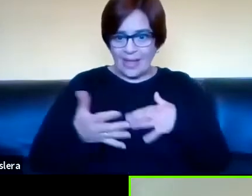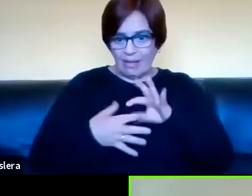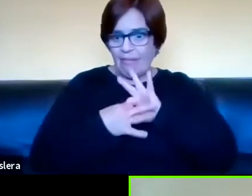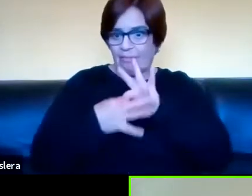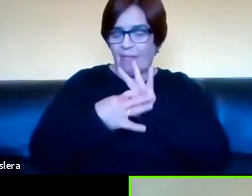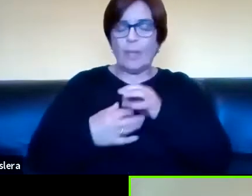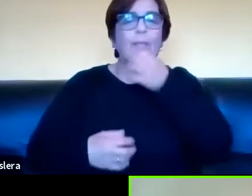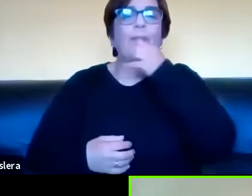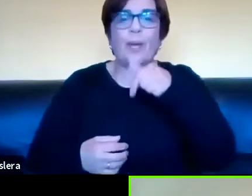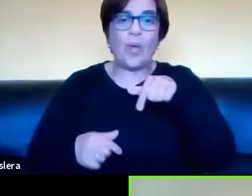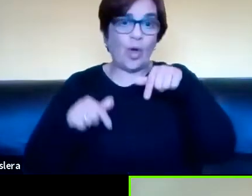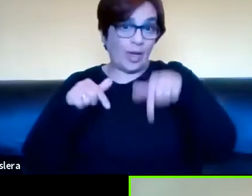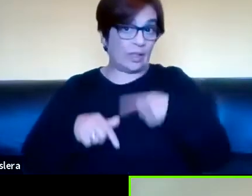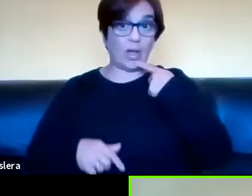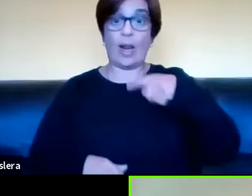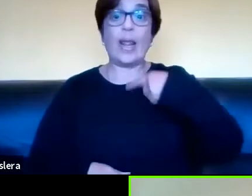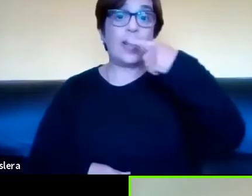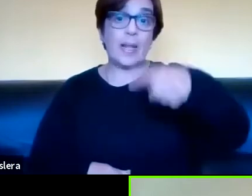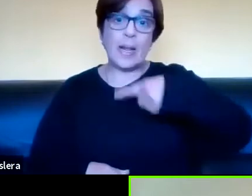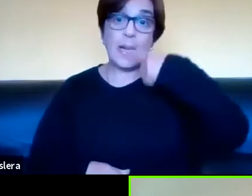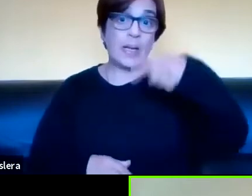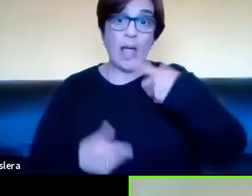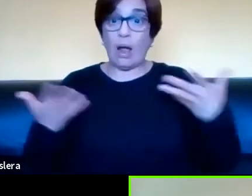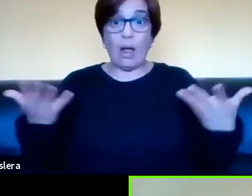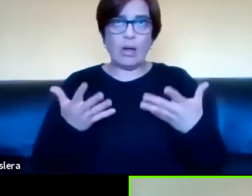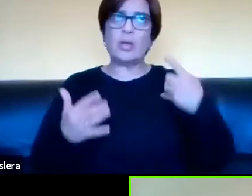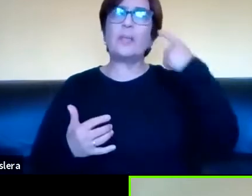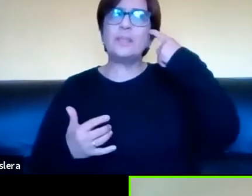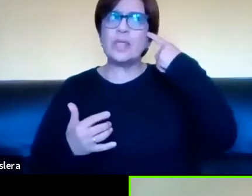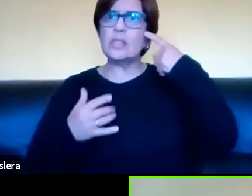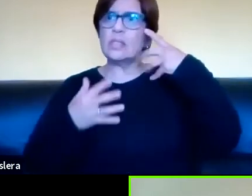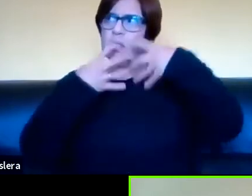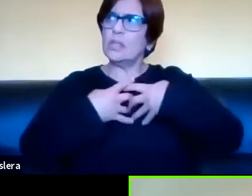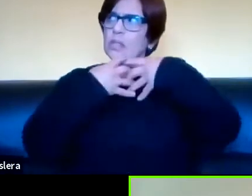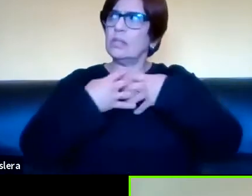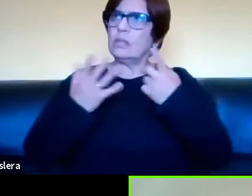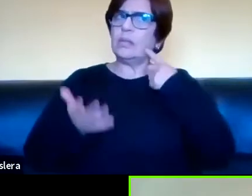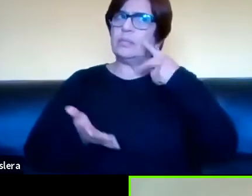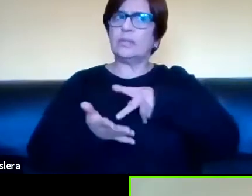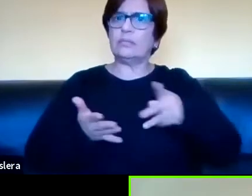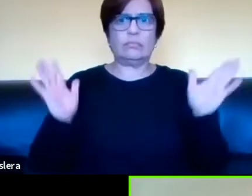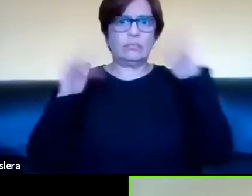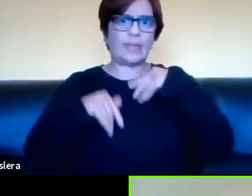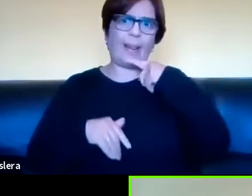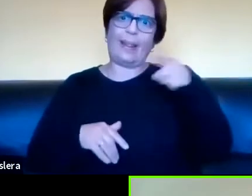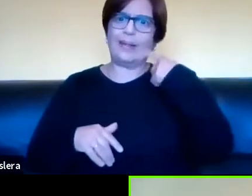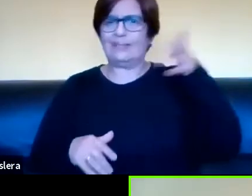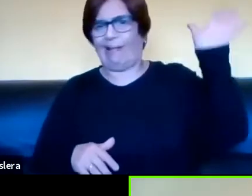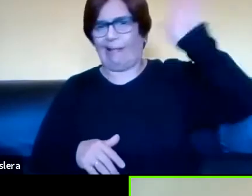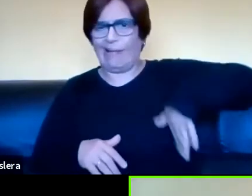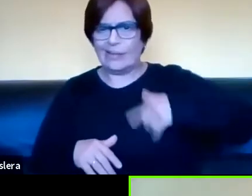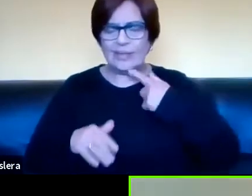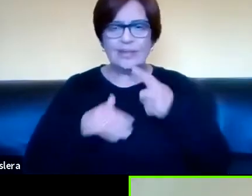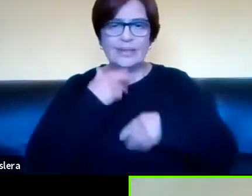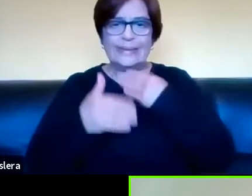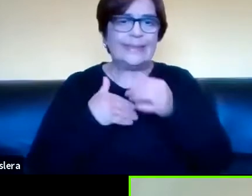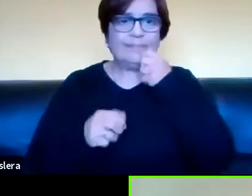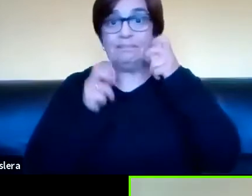yo, por ejemplo, con este texto que estoy diciendo, yo no puedo reflexionar, no lo puedo planificar. Puedo decir cualquier disparate y se va diciendo.